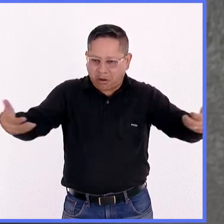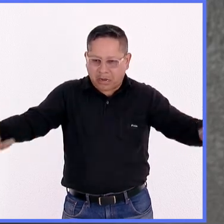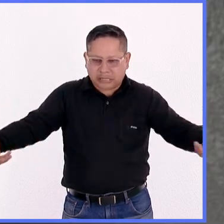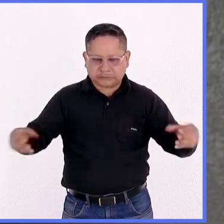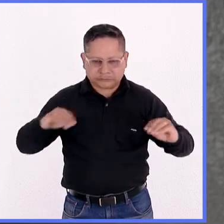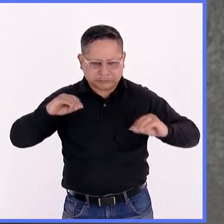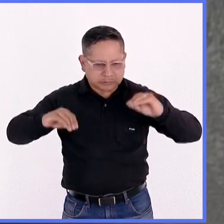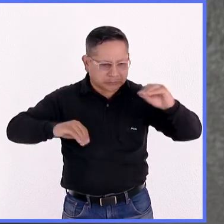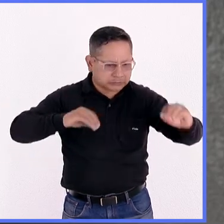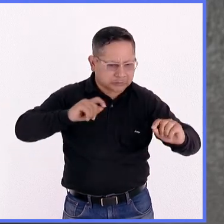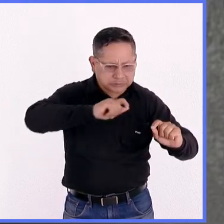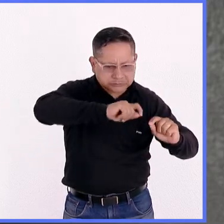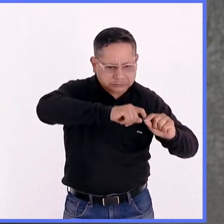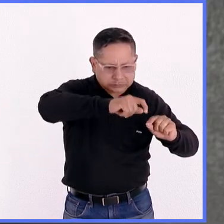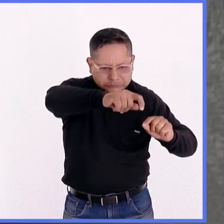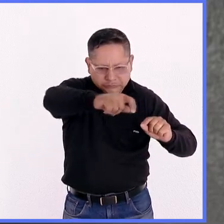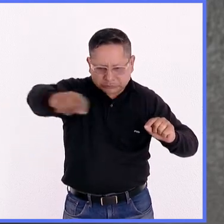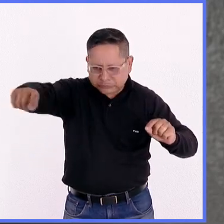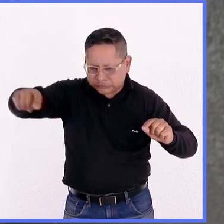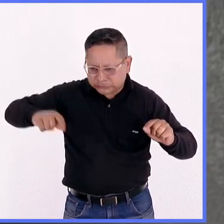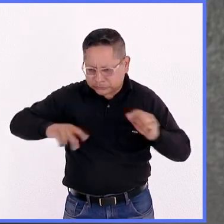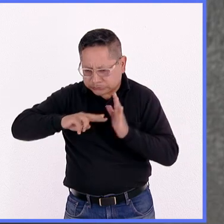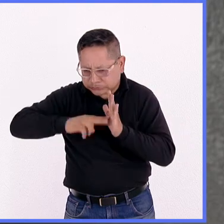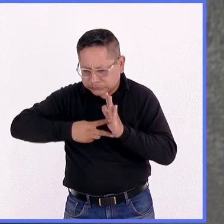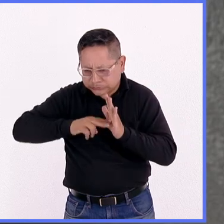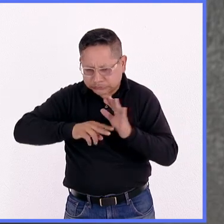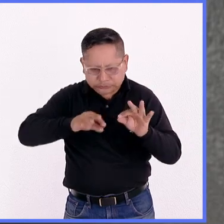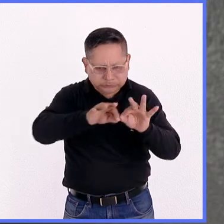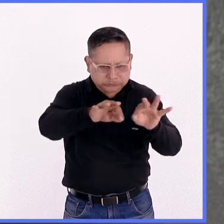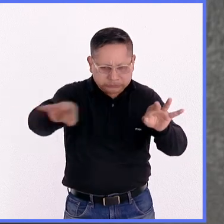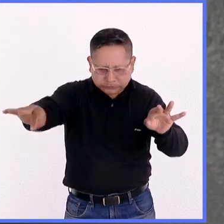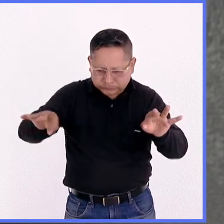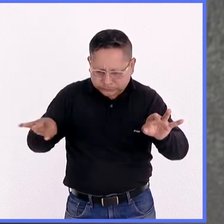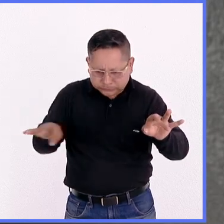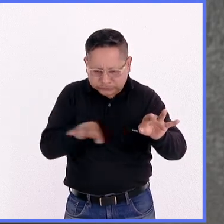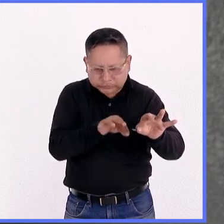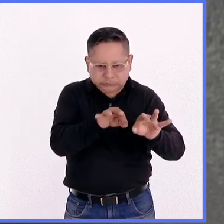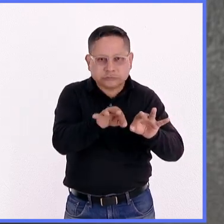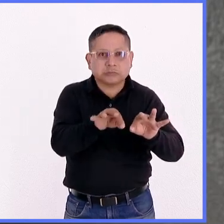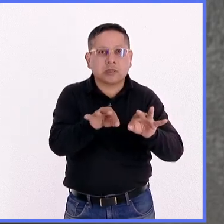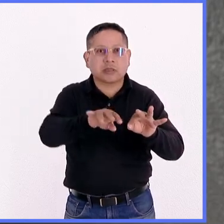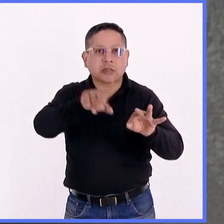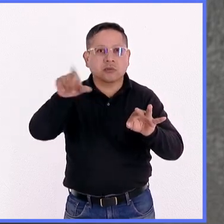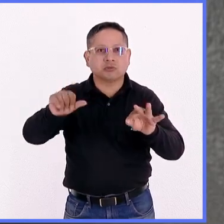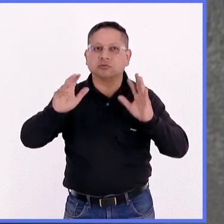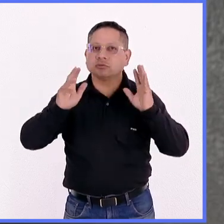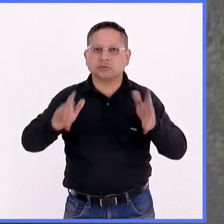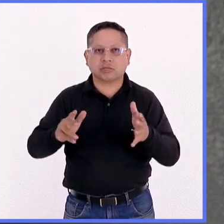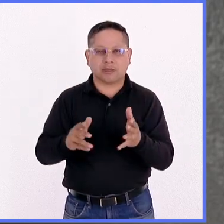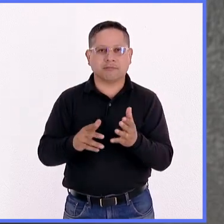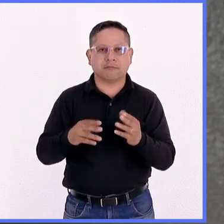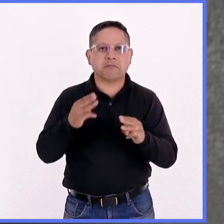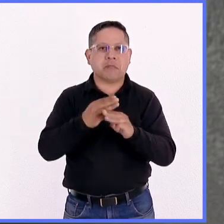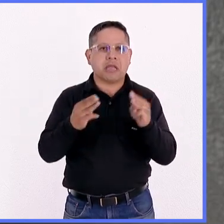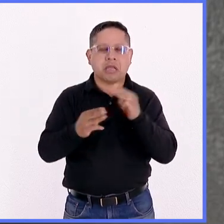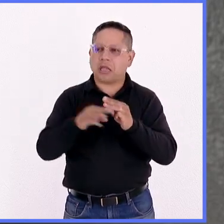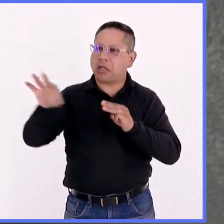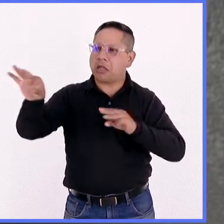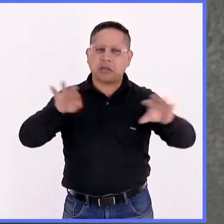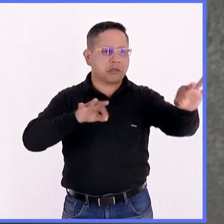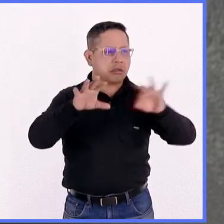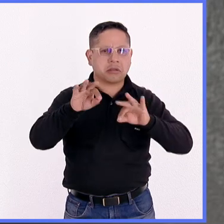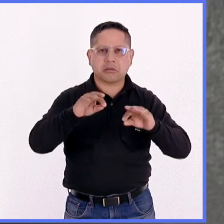todo esto siguiendo las normas oficiales que se utilizan para el desarrollo de tecnología espacial.